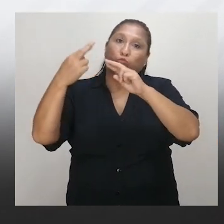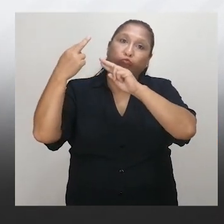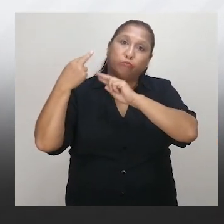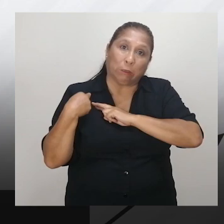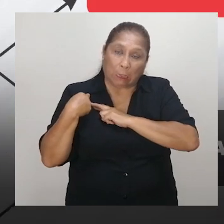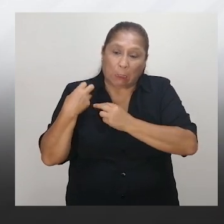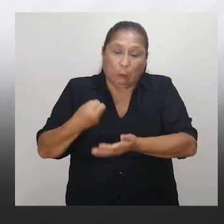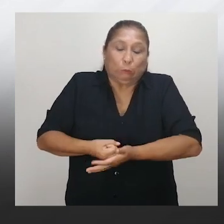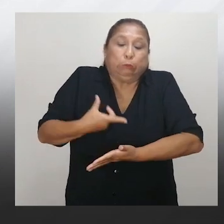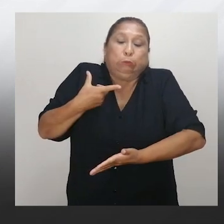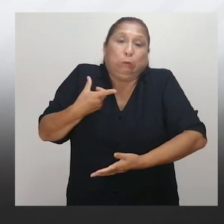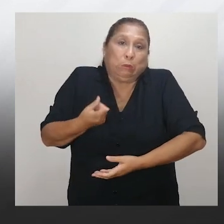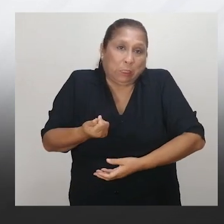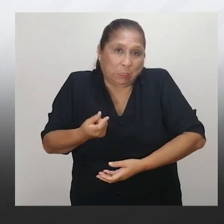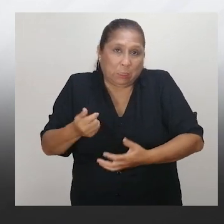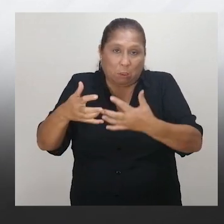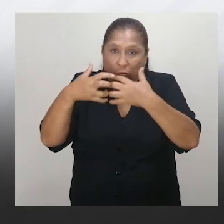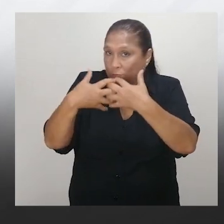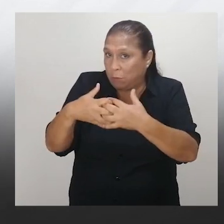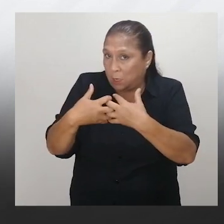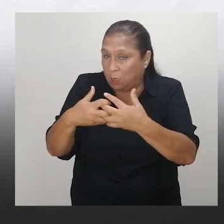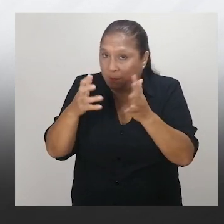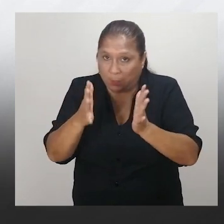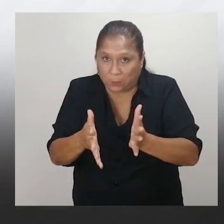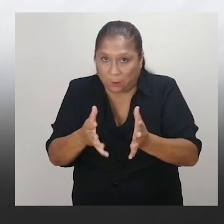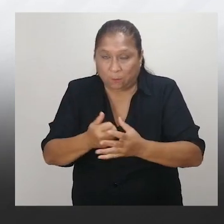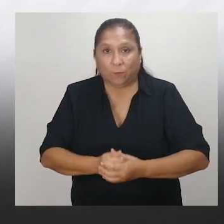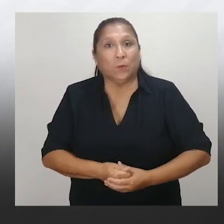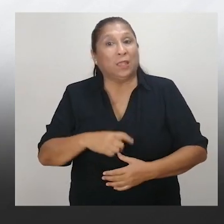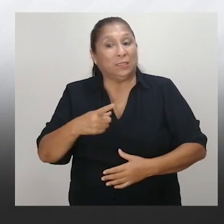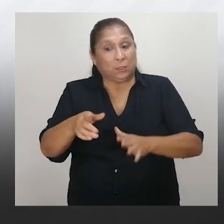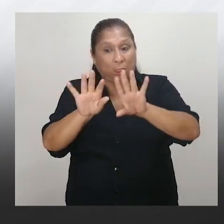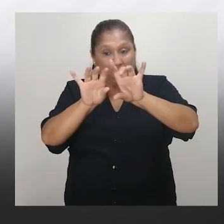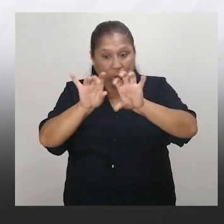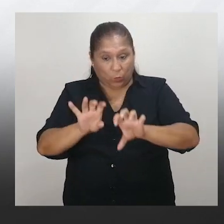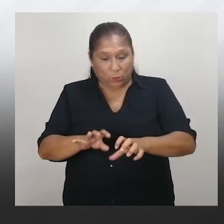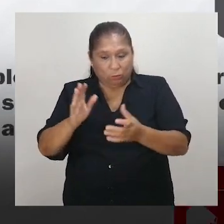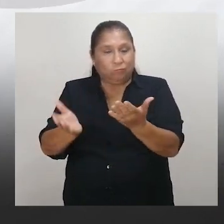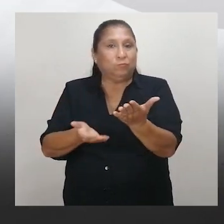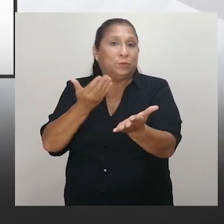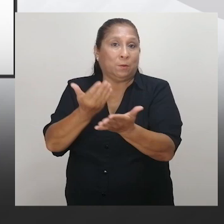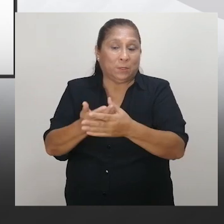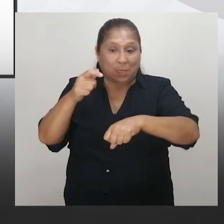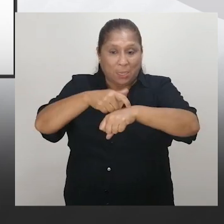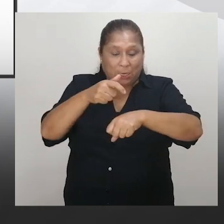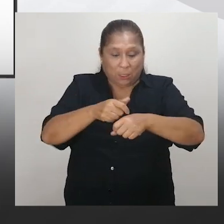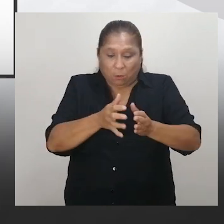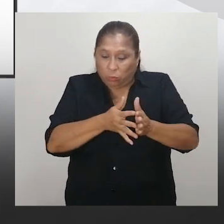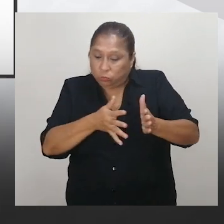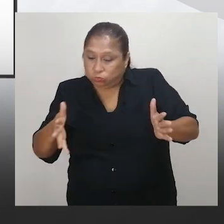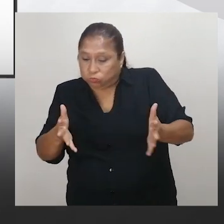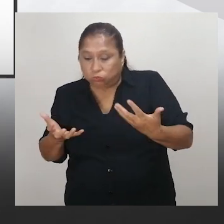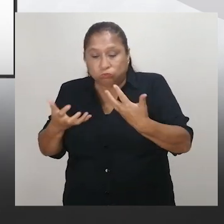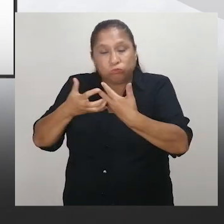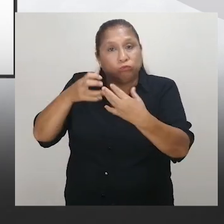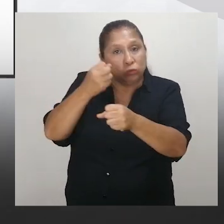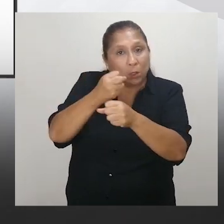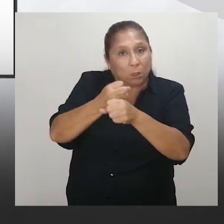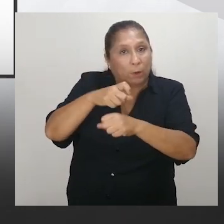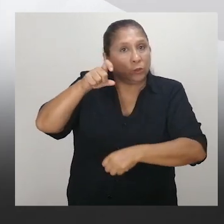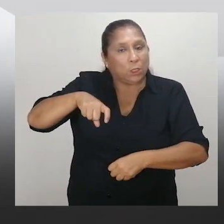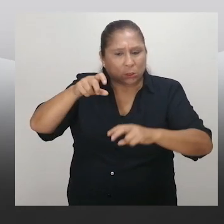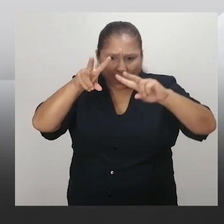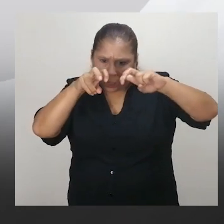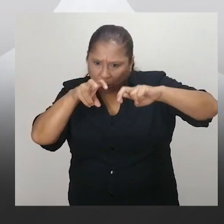cuando no constituya una carga desproporcionada para el empleador. Si la solicitud se presenta durante la